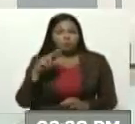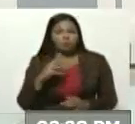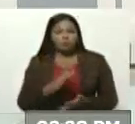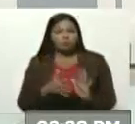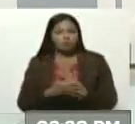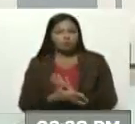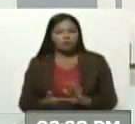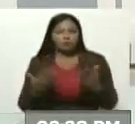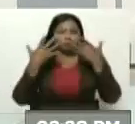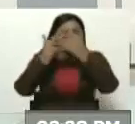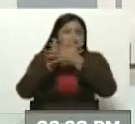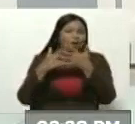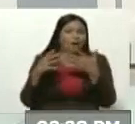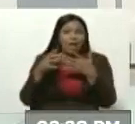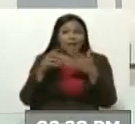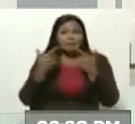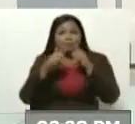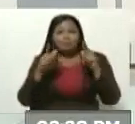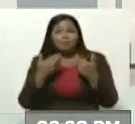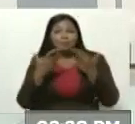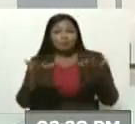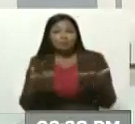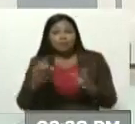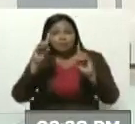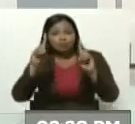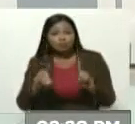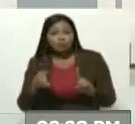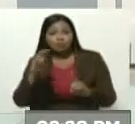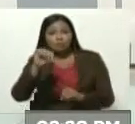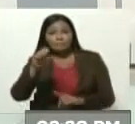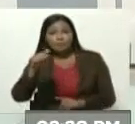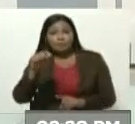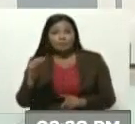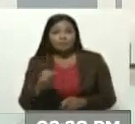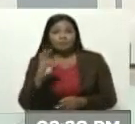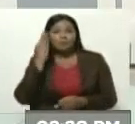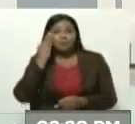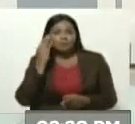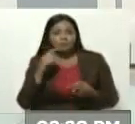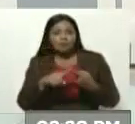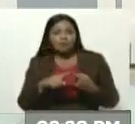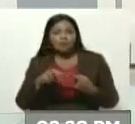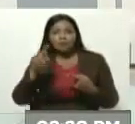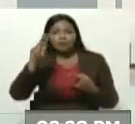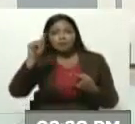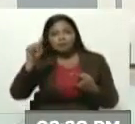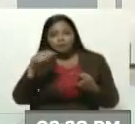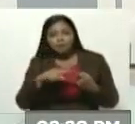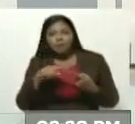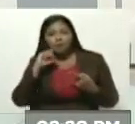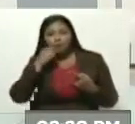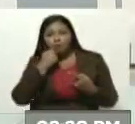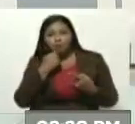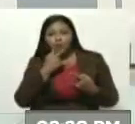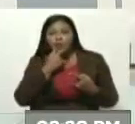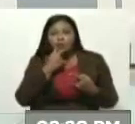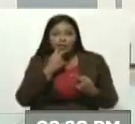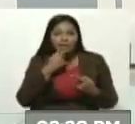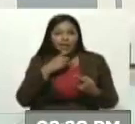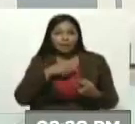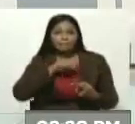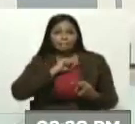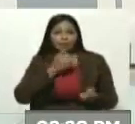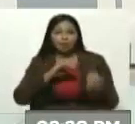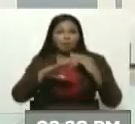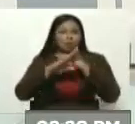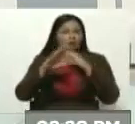cesca la libertad de expresión en este país. Con esta decisión de meta, las cuentas de Facebook, de RT en ruso, inglés y español quedaron